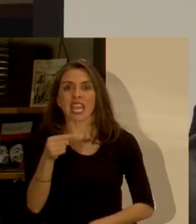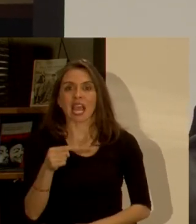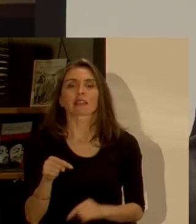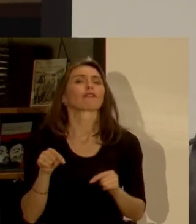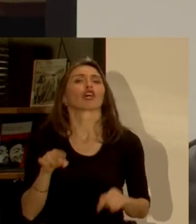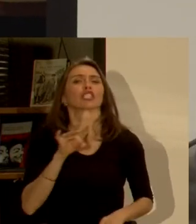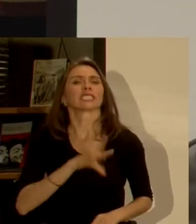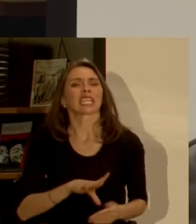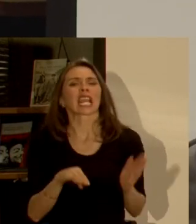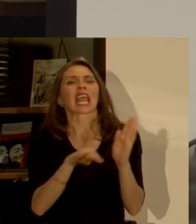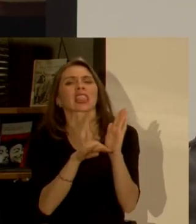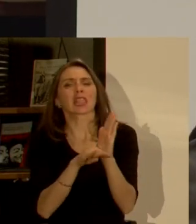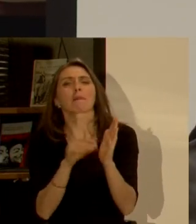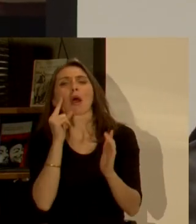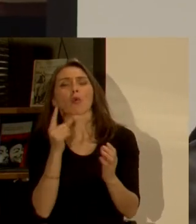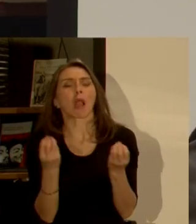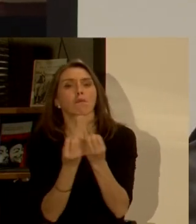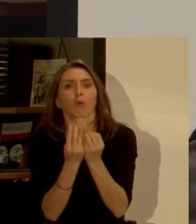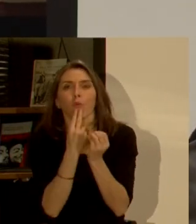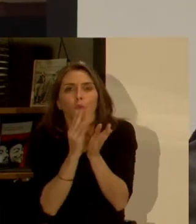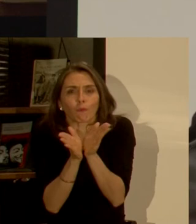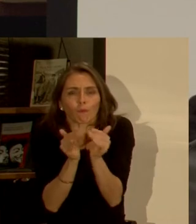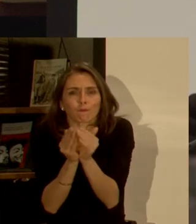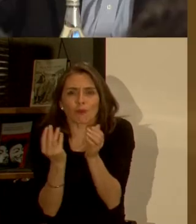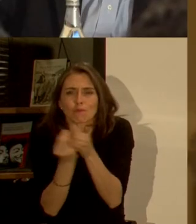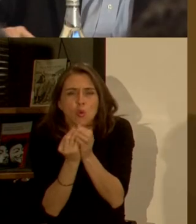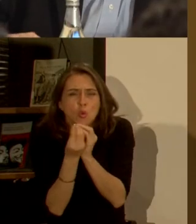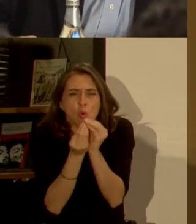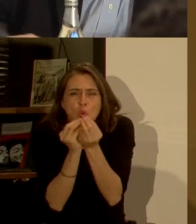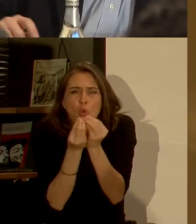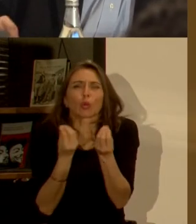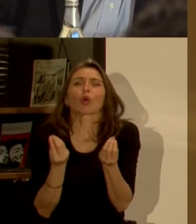etapa de la hiperdensidad estamos y cómo tenemos que lidiar con ella